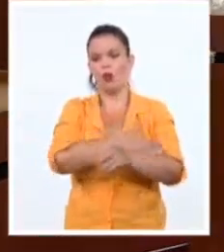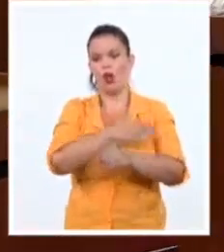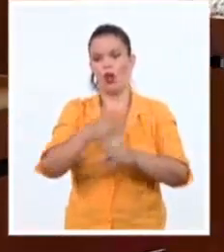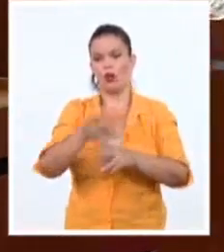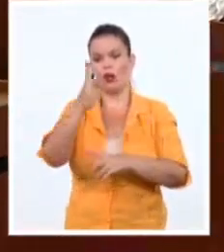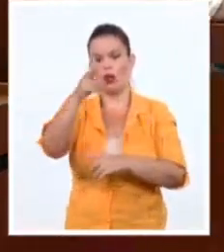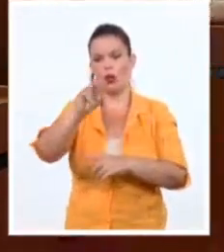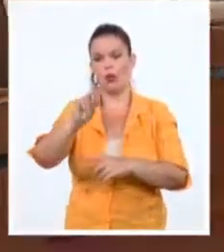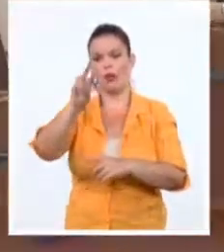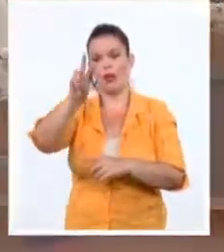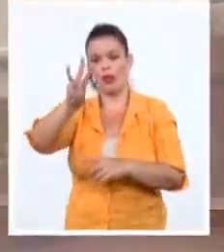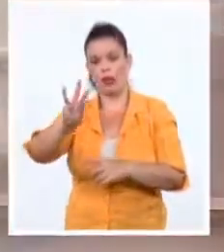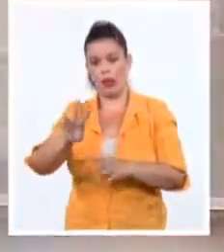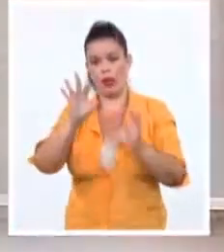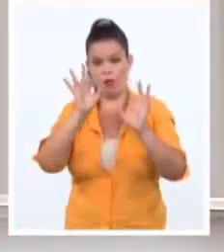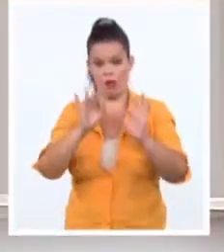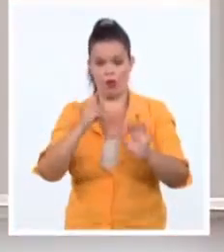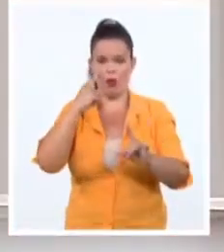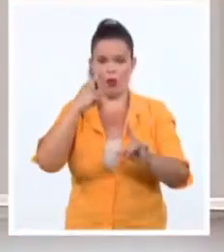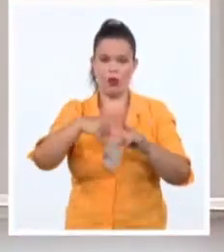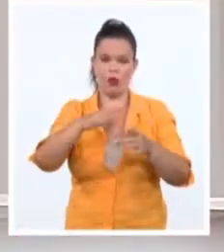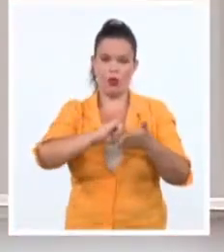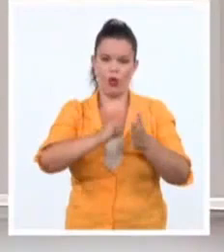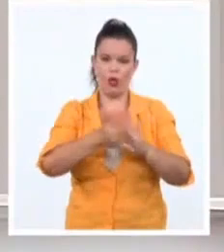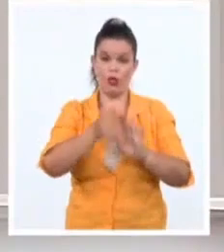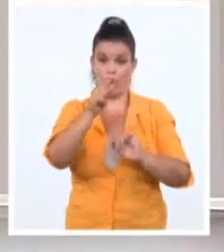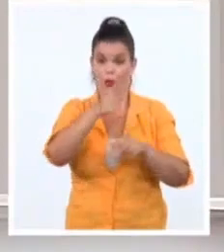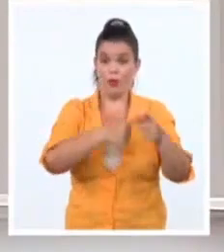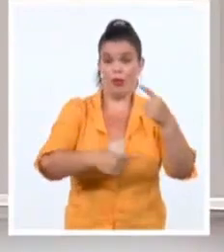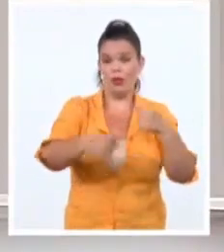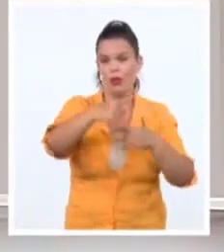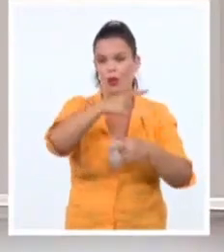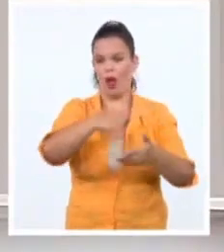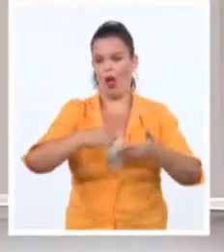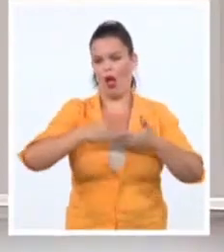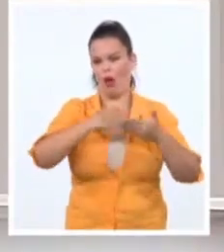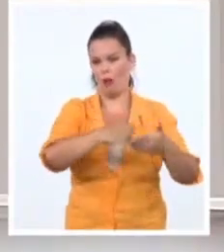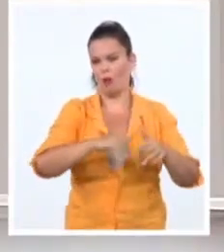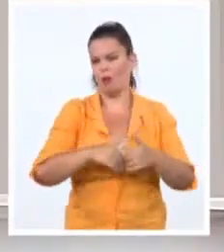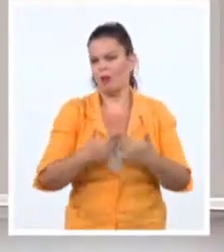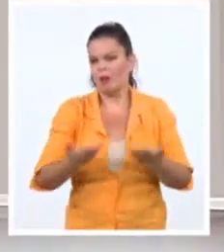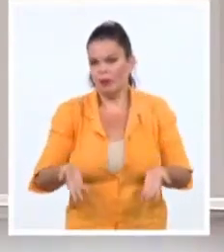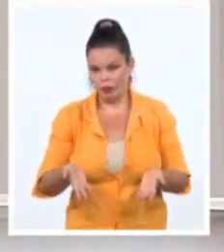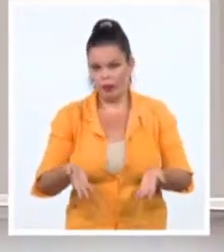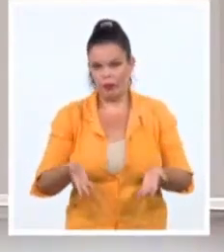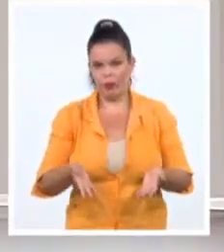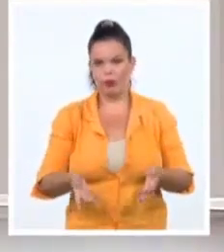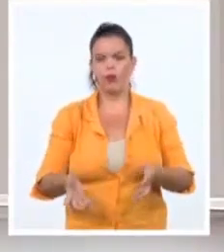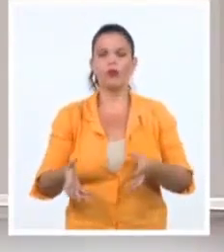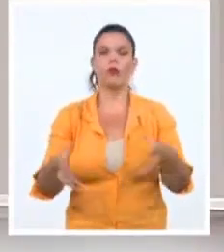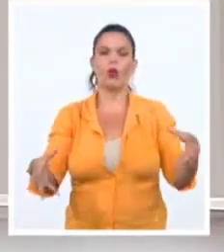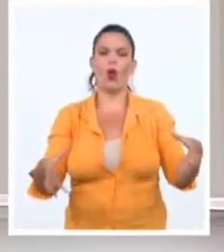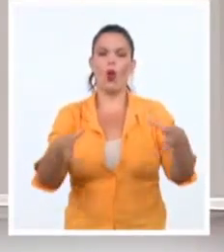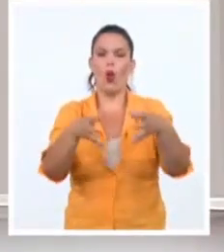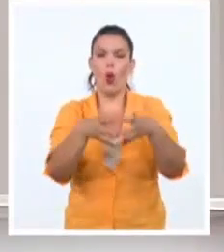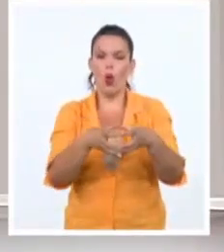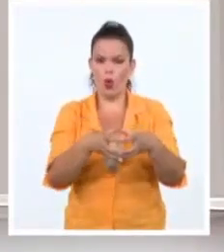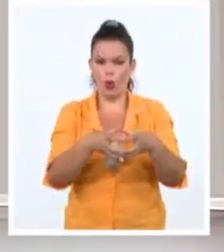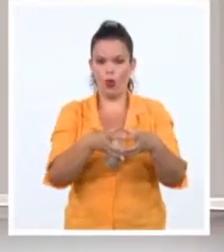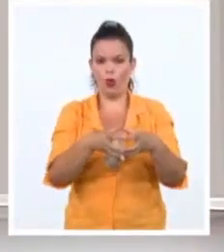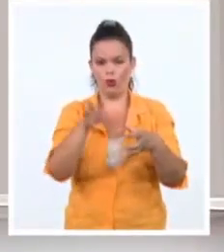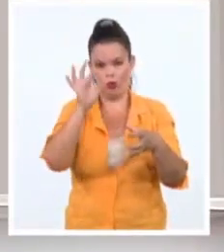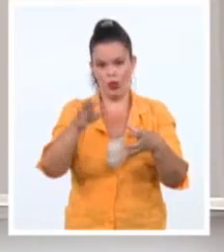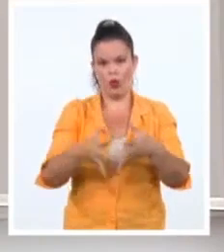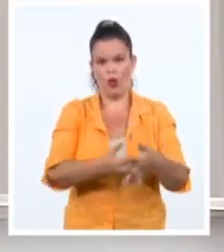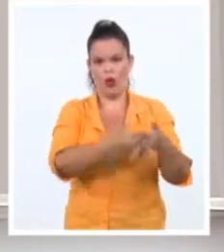estos proyectos. Entre los principales beneficiarios están una organización con base en Estados